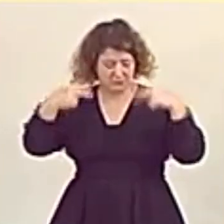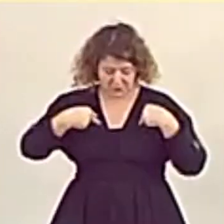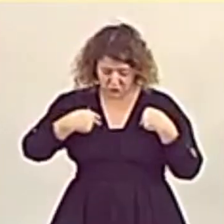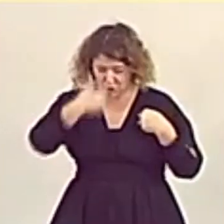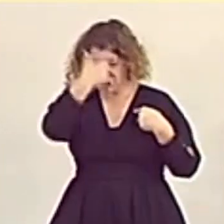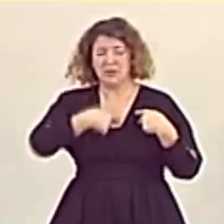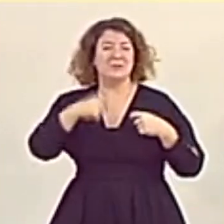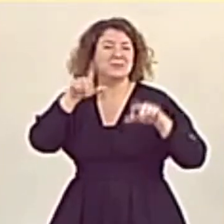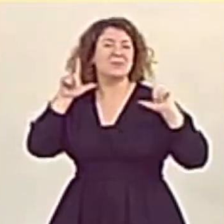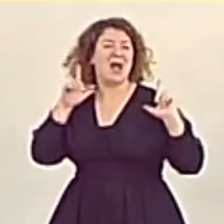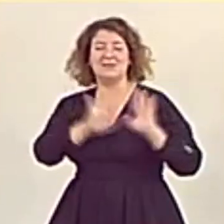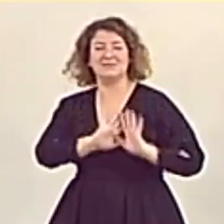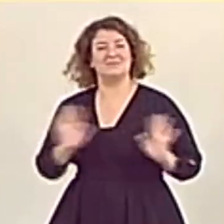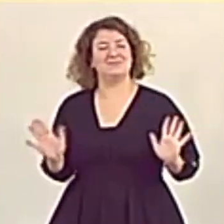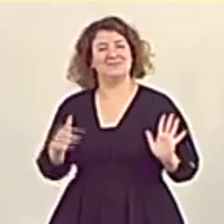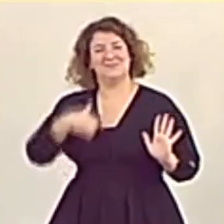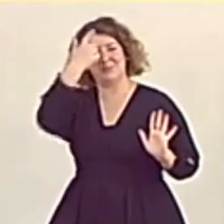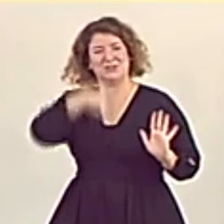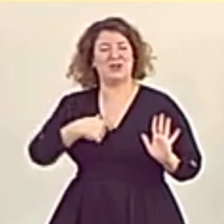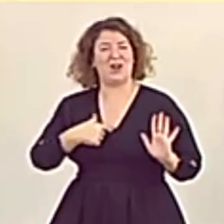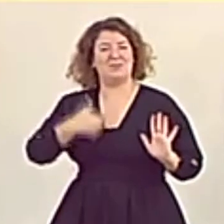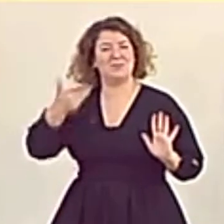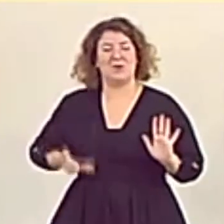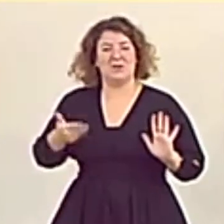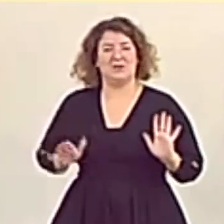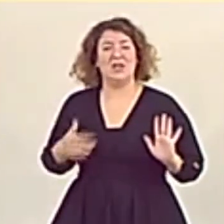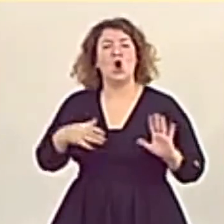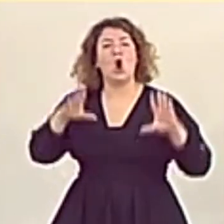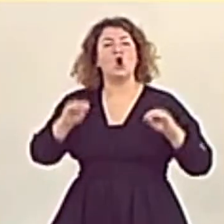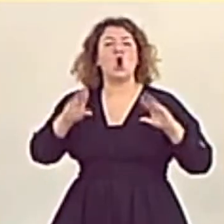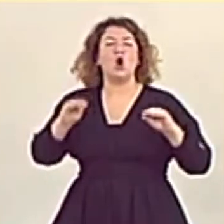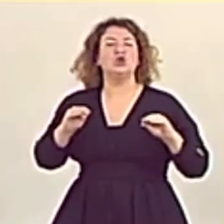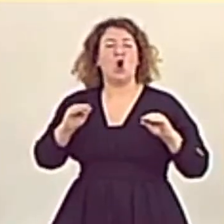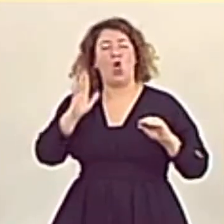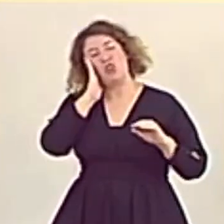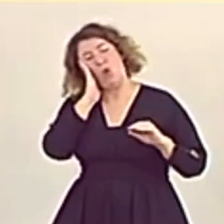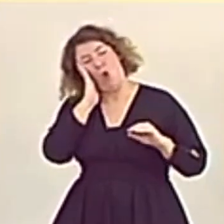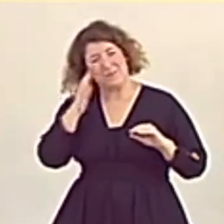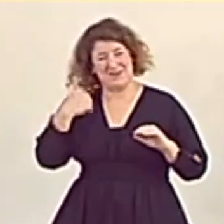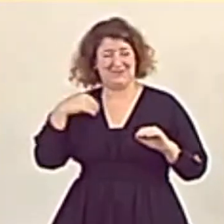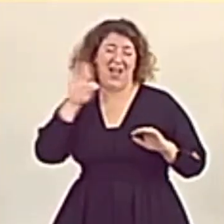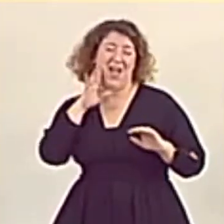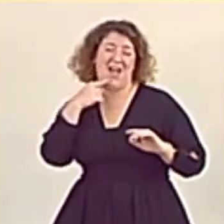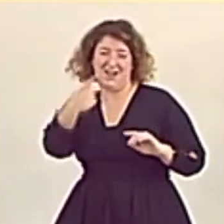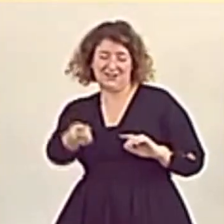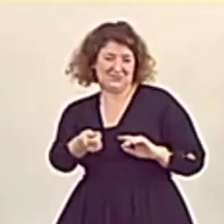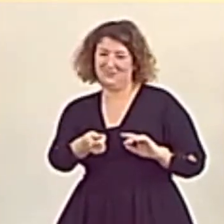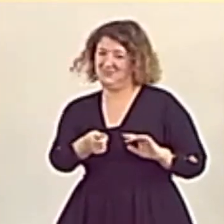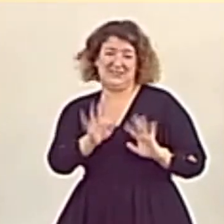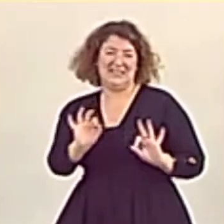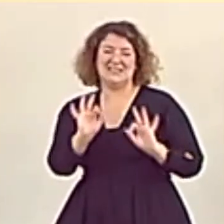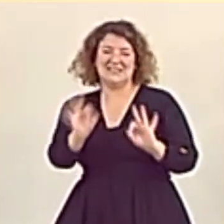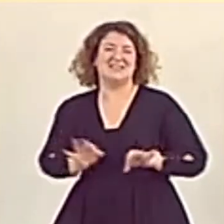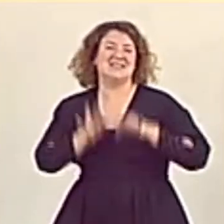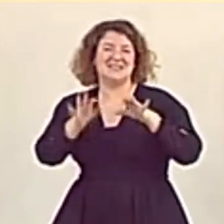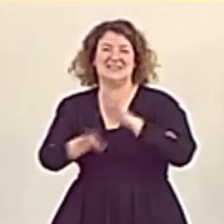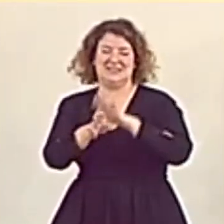propia imagen y su propia persona. Y el colchón en el que duerme, por supuesto, que esto es lo único que se ha propuesto no cambiar.